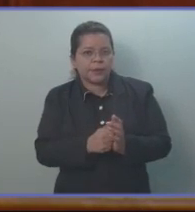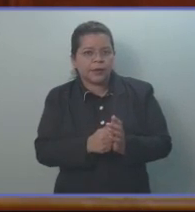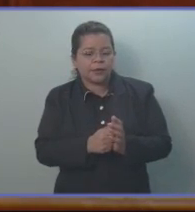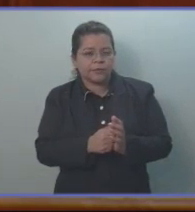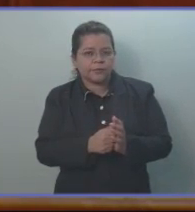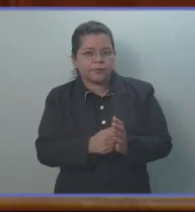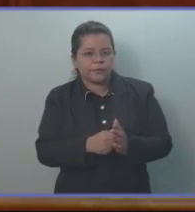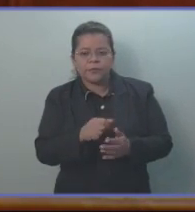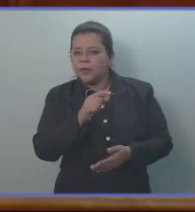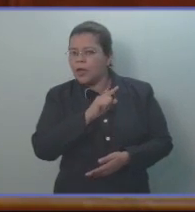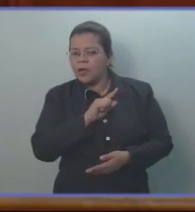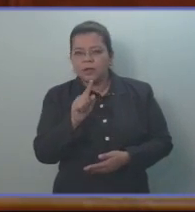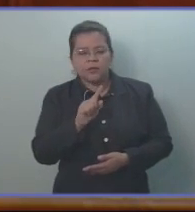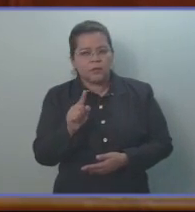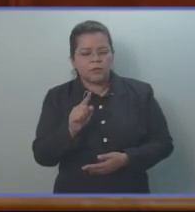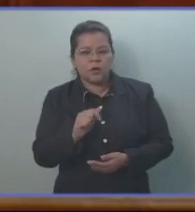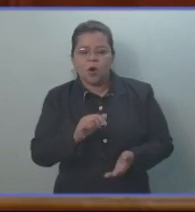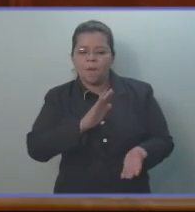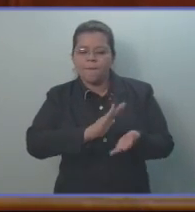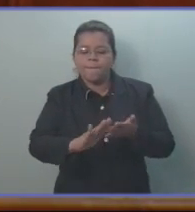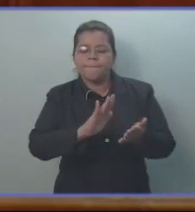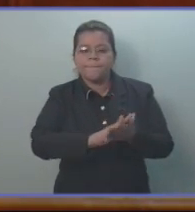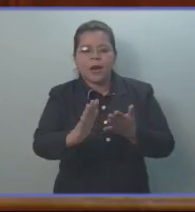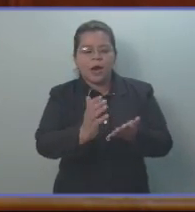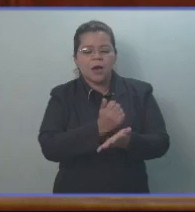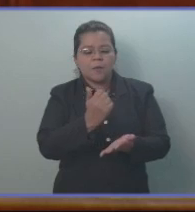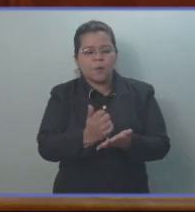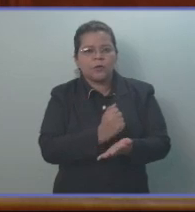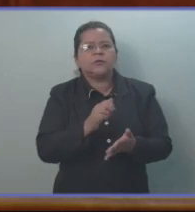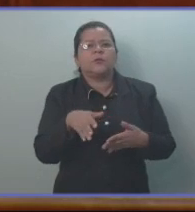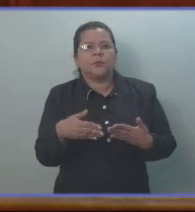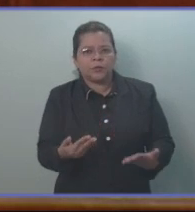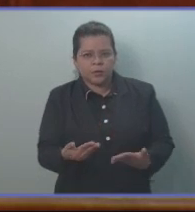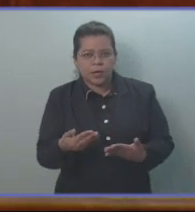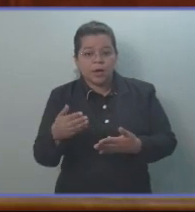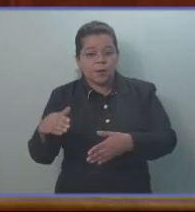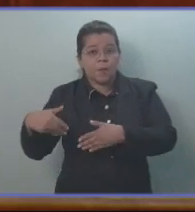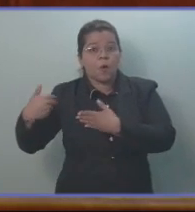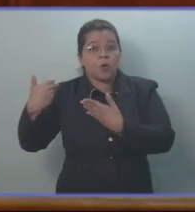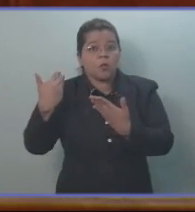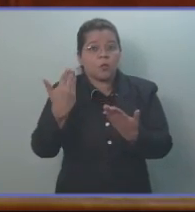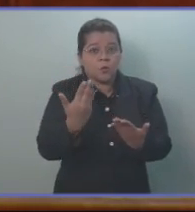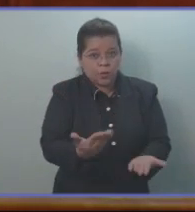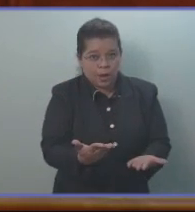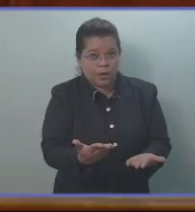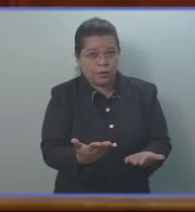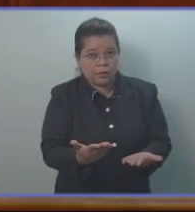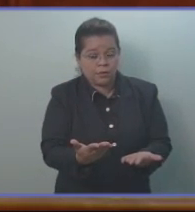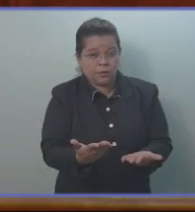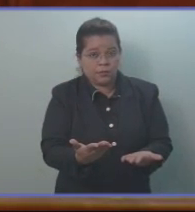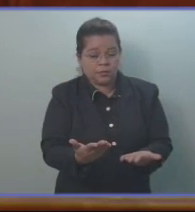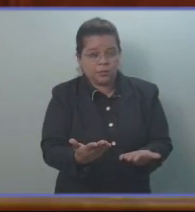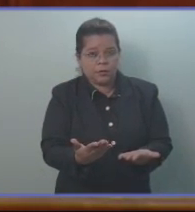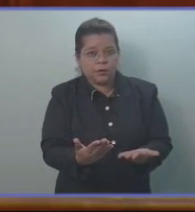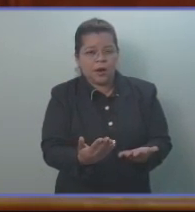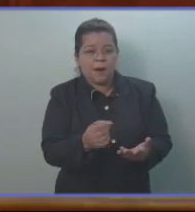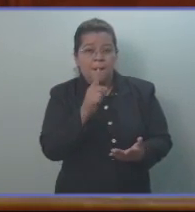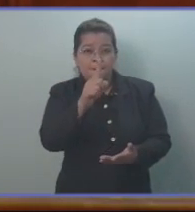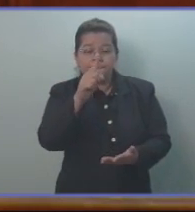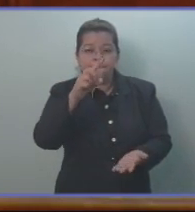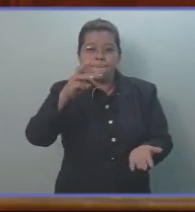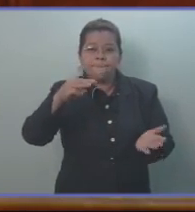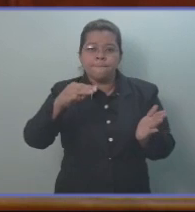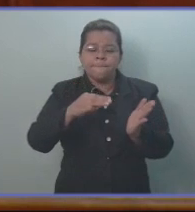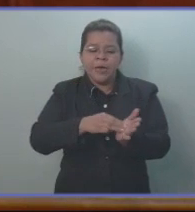del pago de impuestos por la transferencia de bienes inmuebles por mil toneladas de